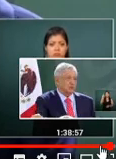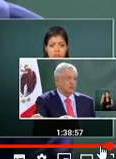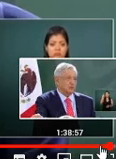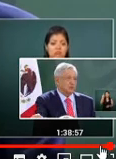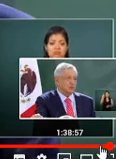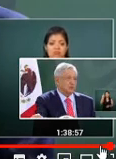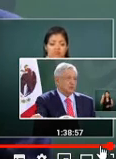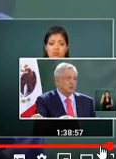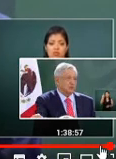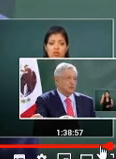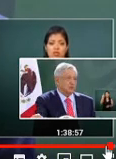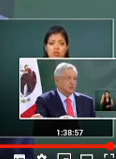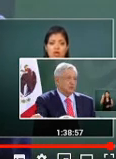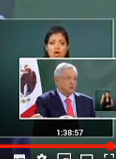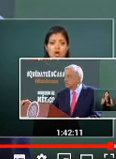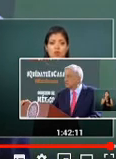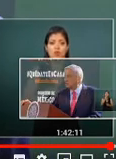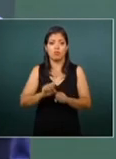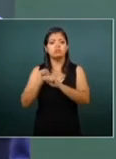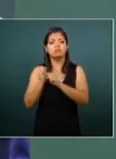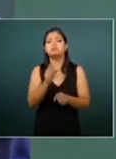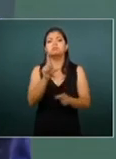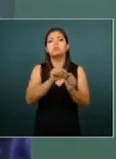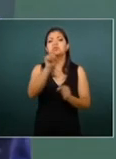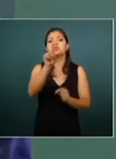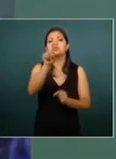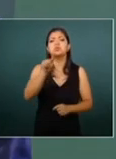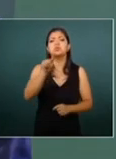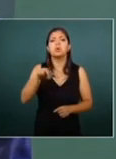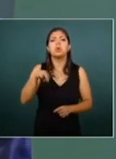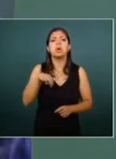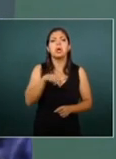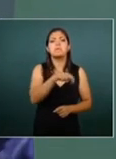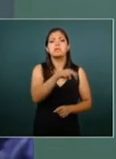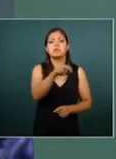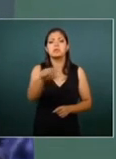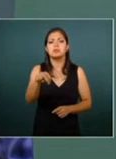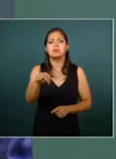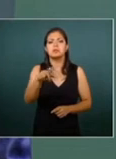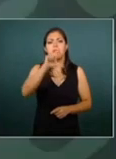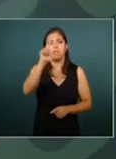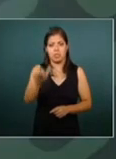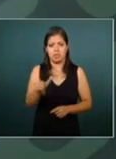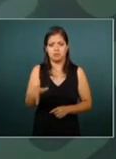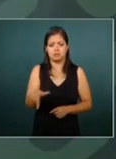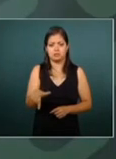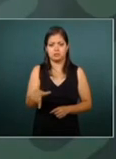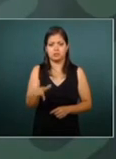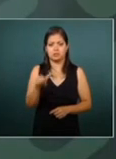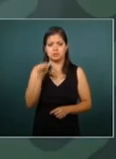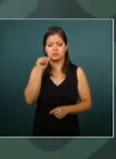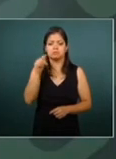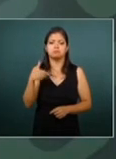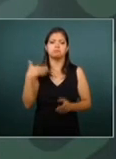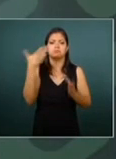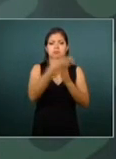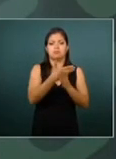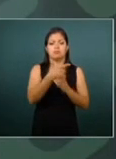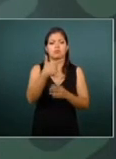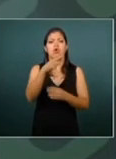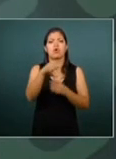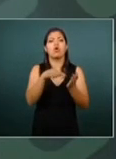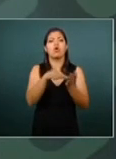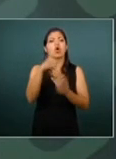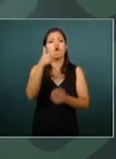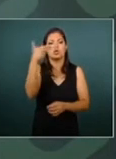fue nada más caminar y luego nos fuimos a Hugo Hotel en Guadalajara